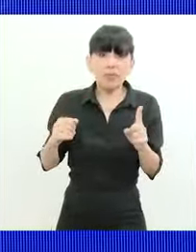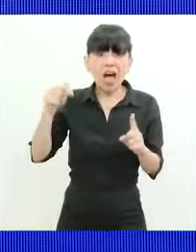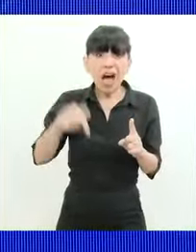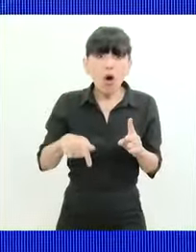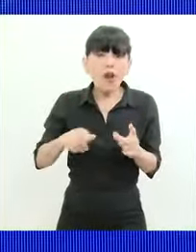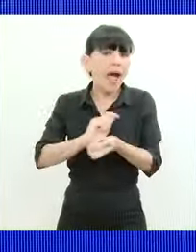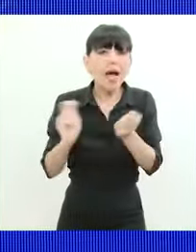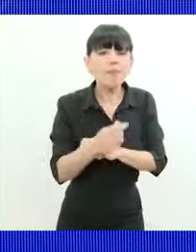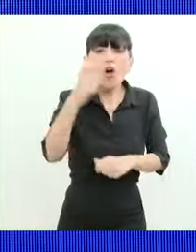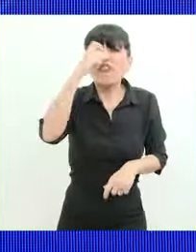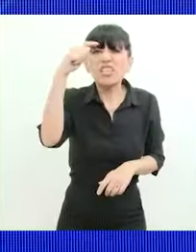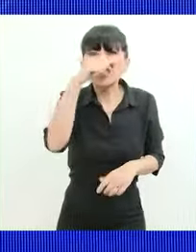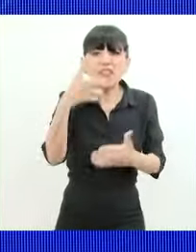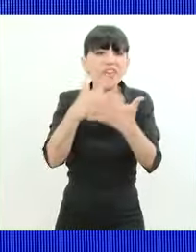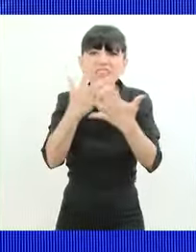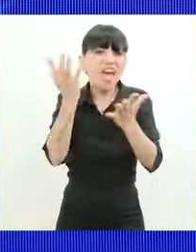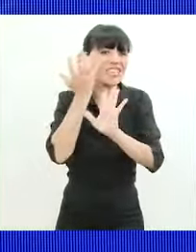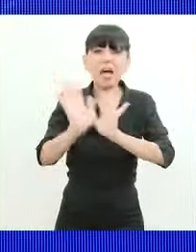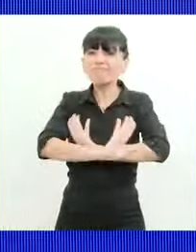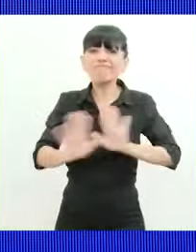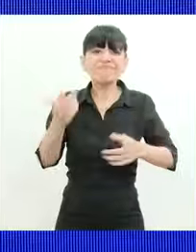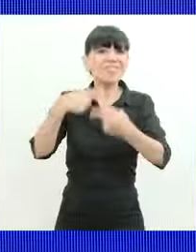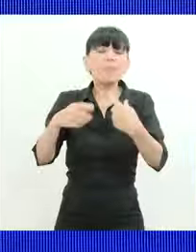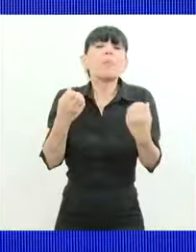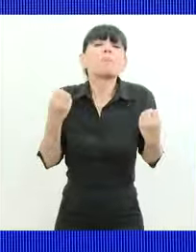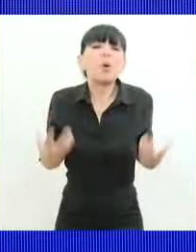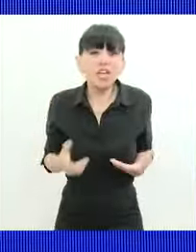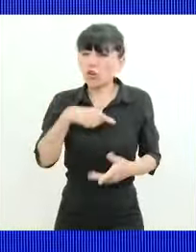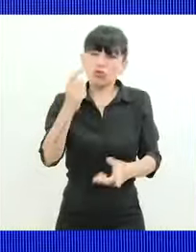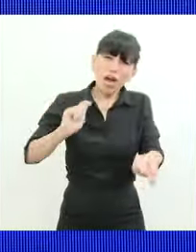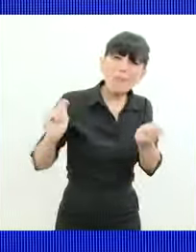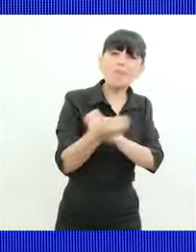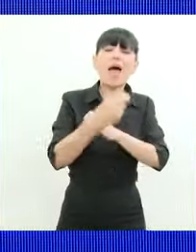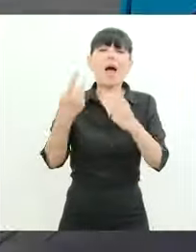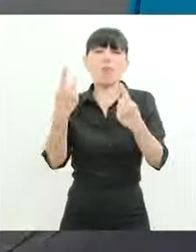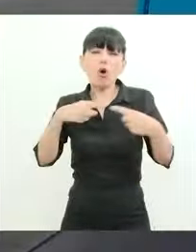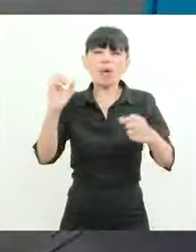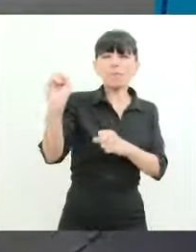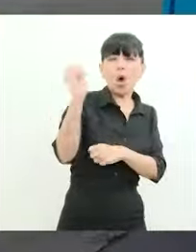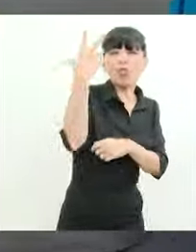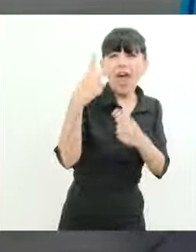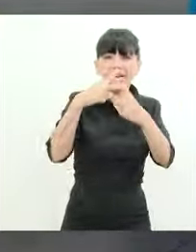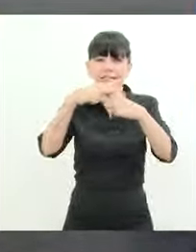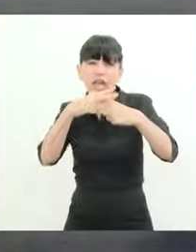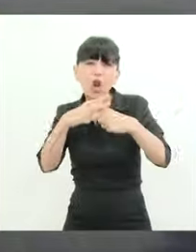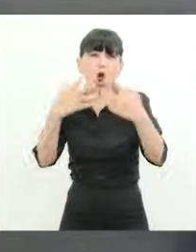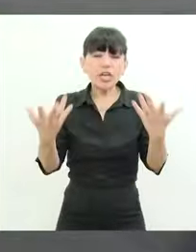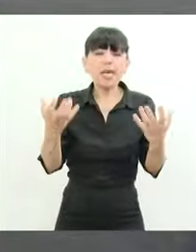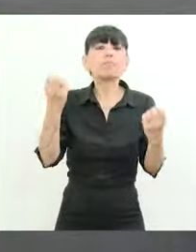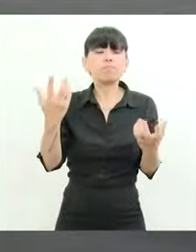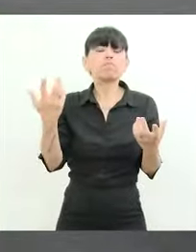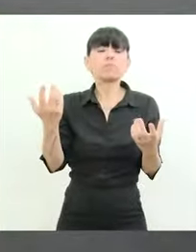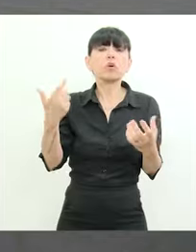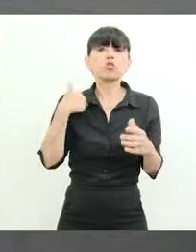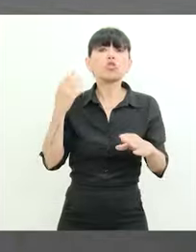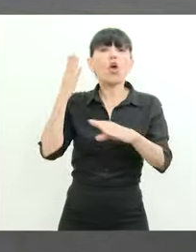internet haciendo el trámite porque hicimos una revolución tecnológica que se hizo conocida porque yo iba a la tele con la computadora y